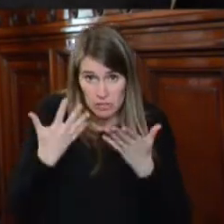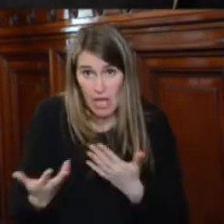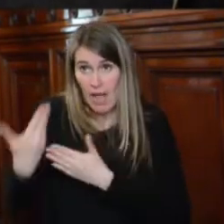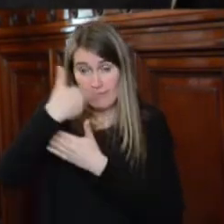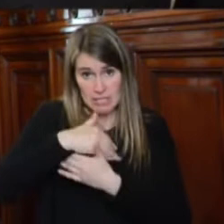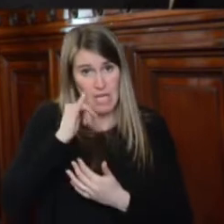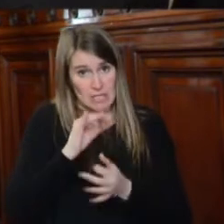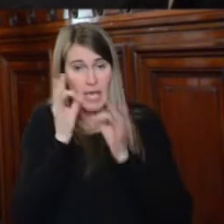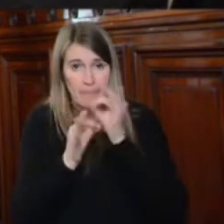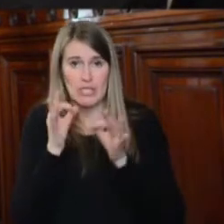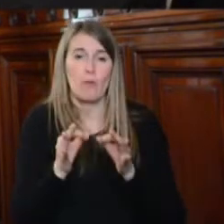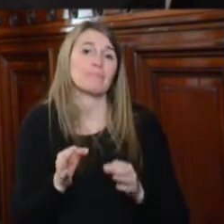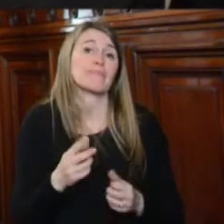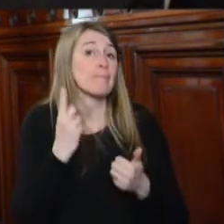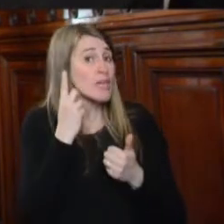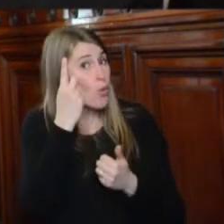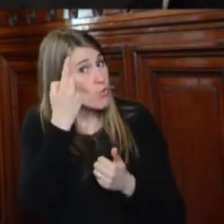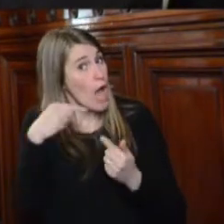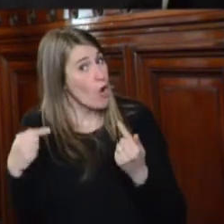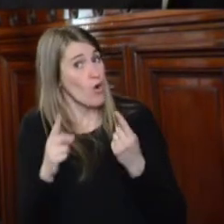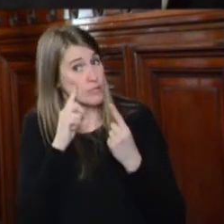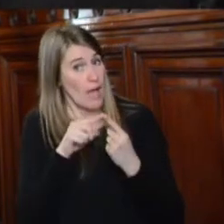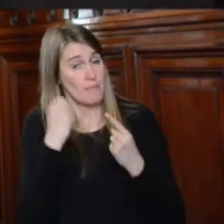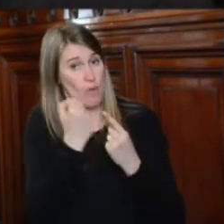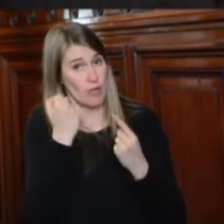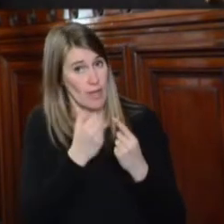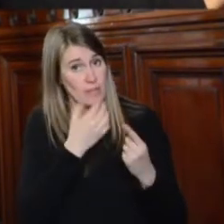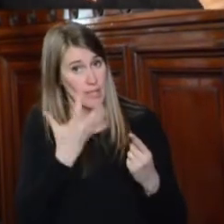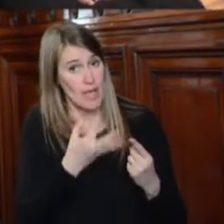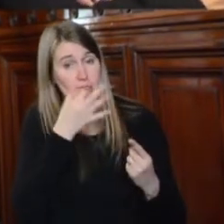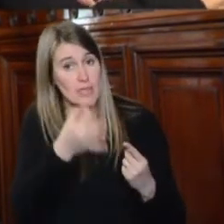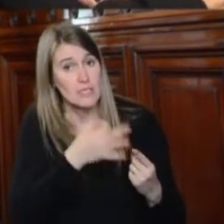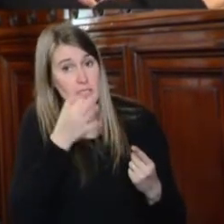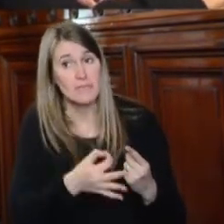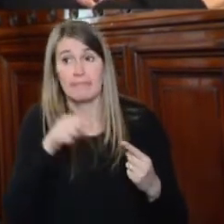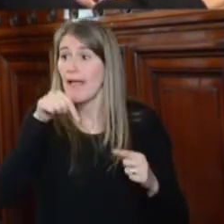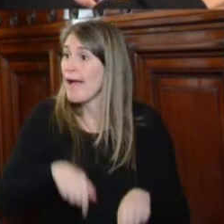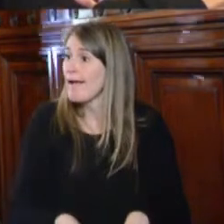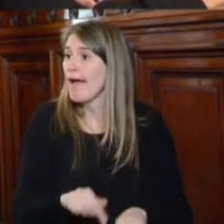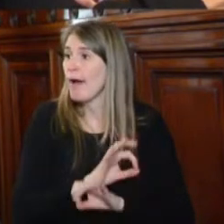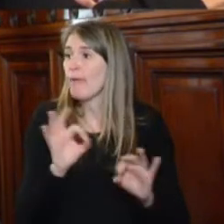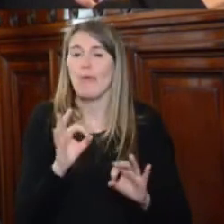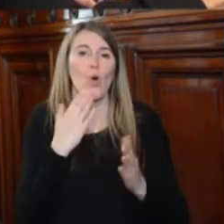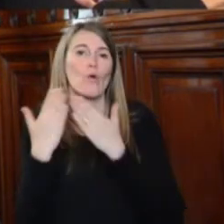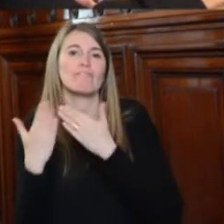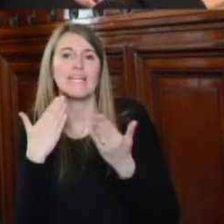Si no puedo dejar pasar por alto, que no se puede en este marco y en ninguna conversación